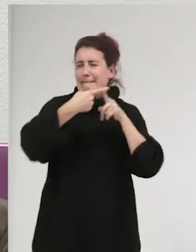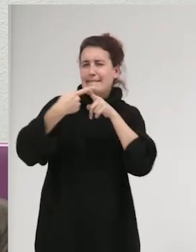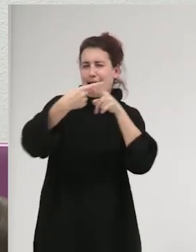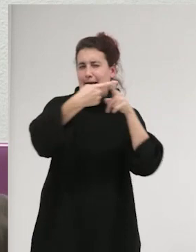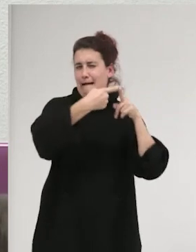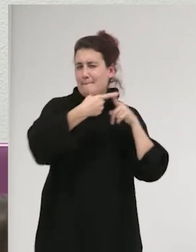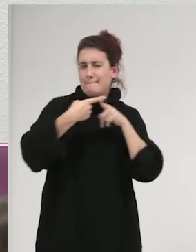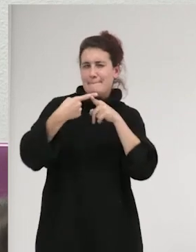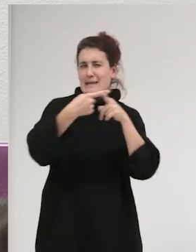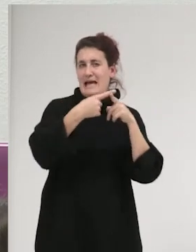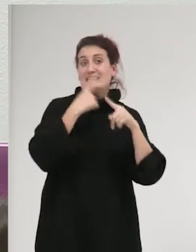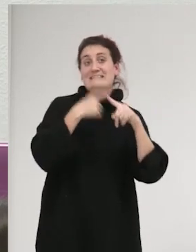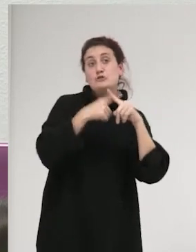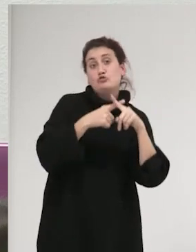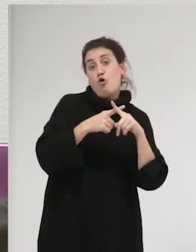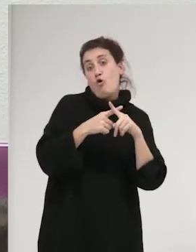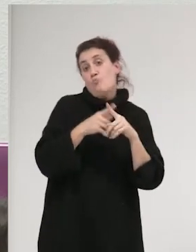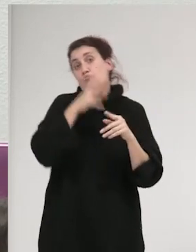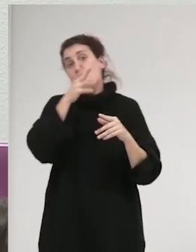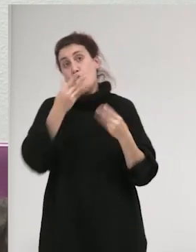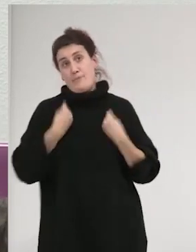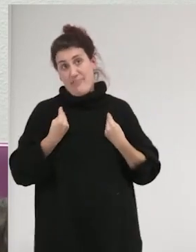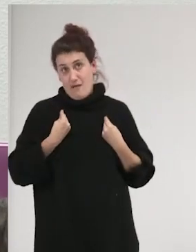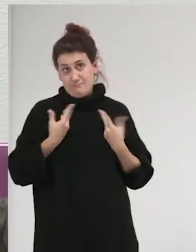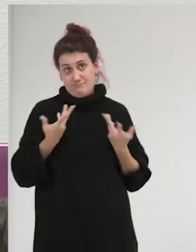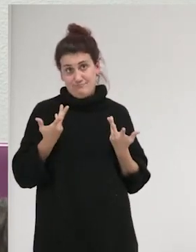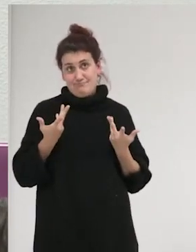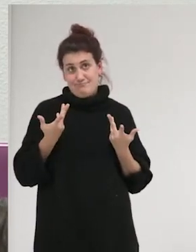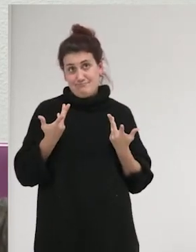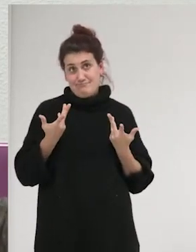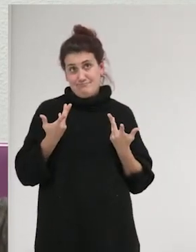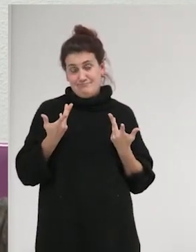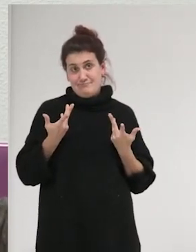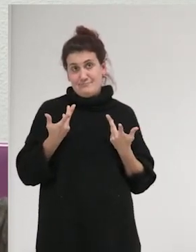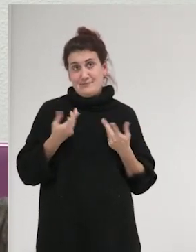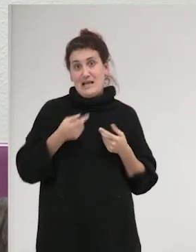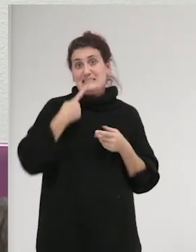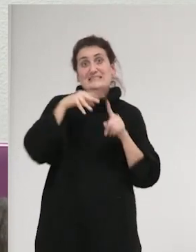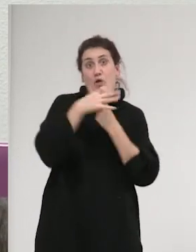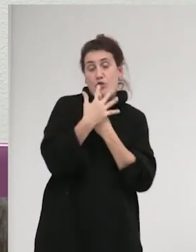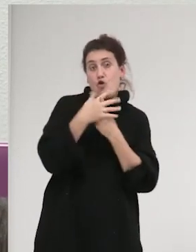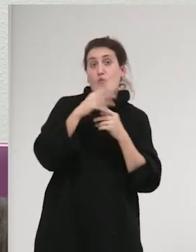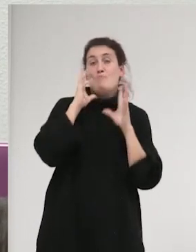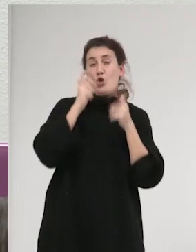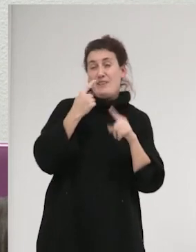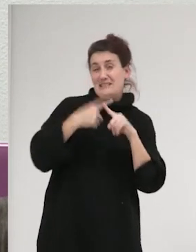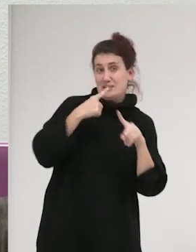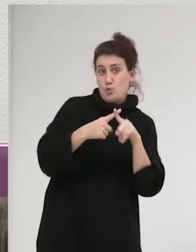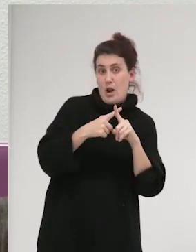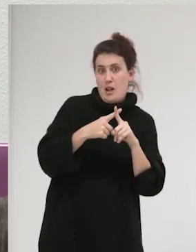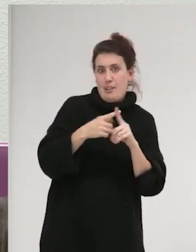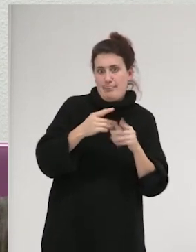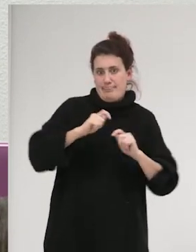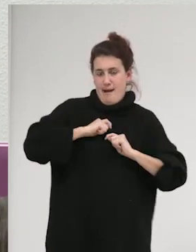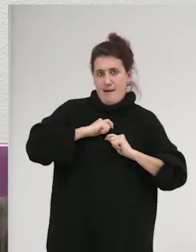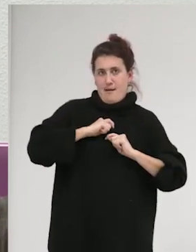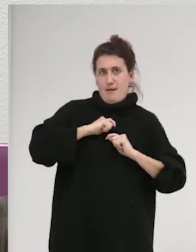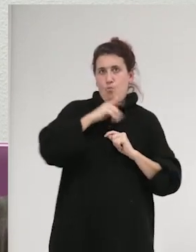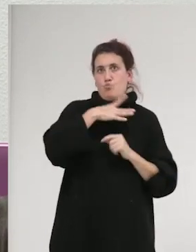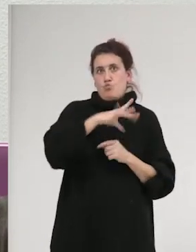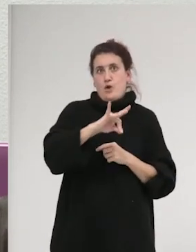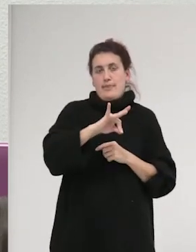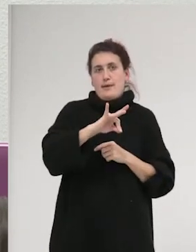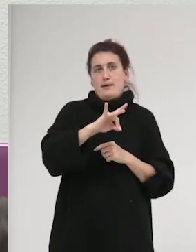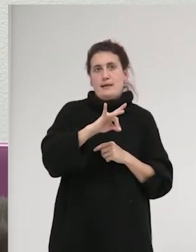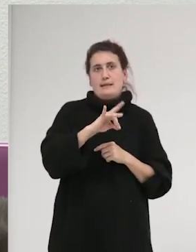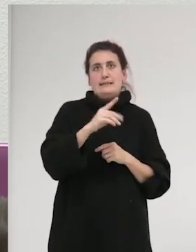intercambiar sexo por vida, dice ella. Es decir, en una situación de violencia sexual en la cual probablemente